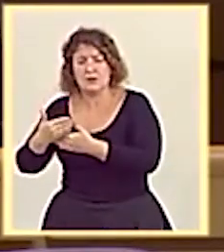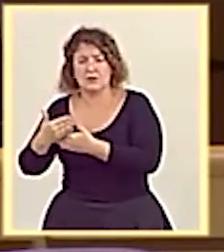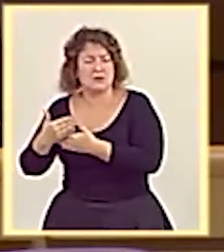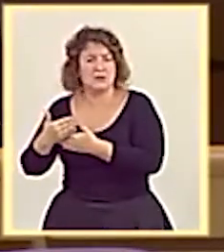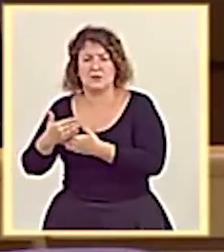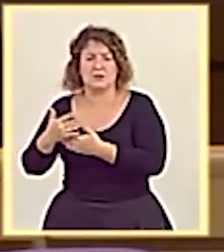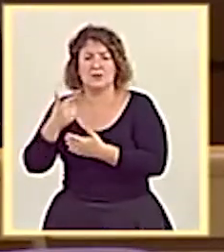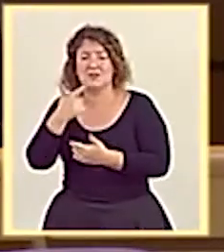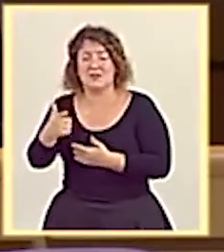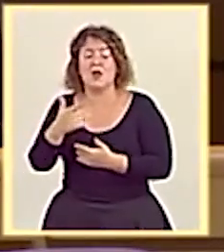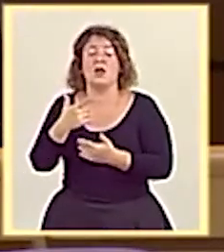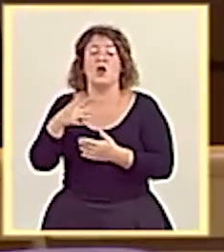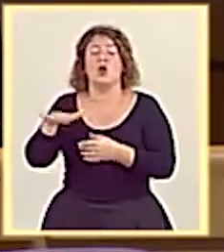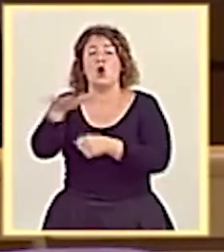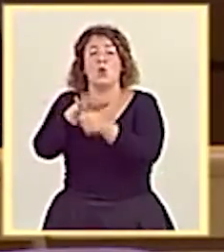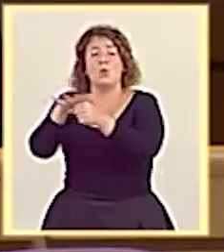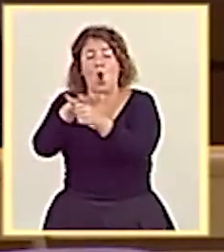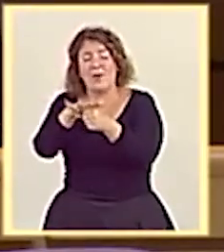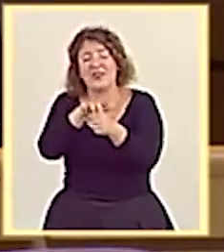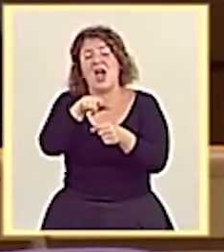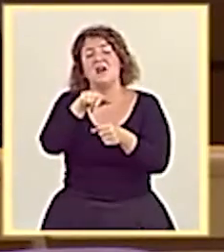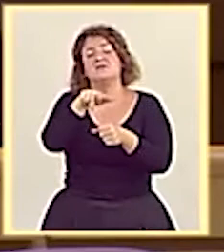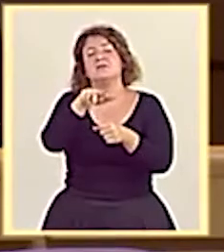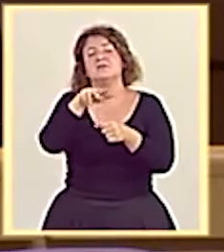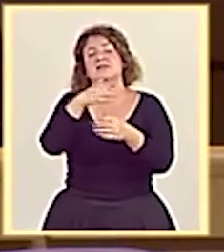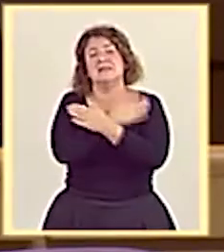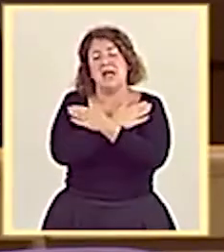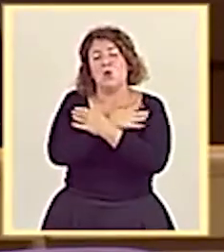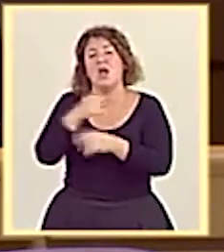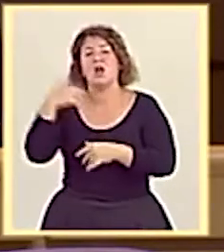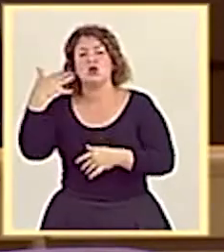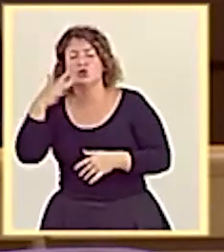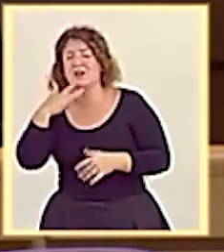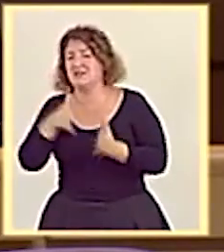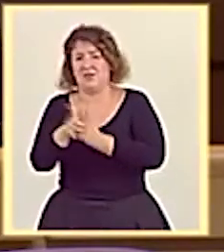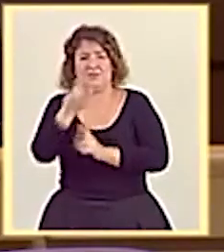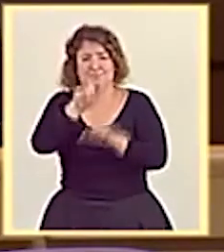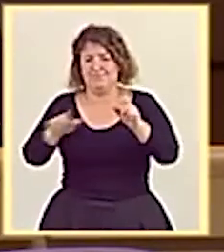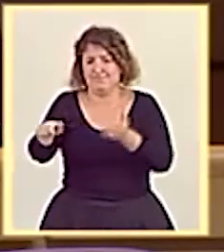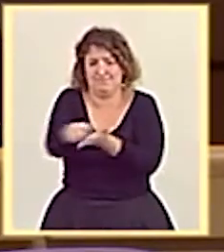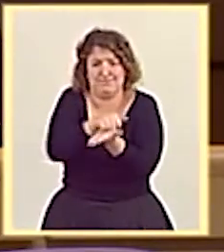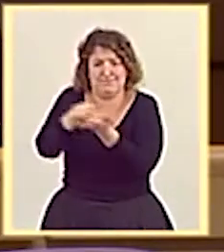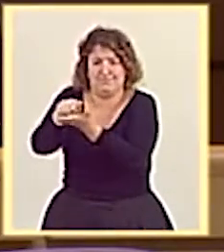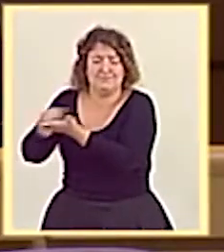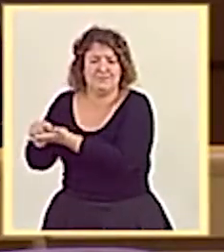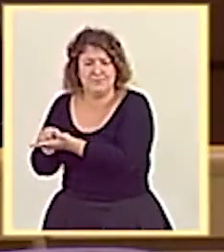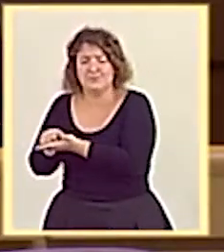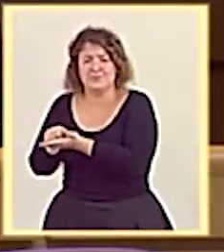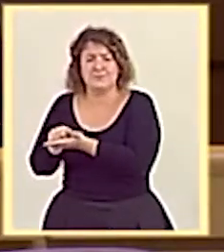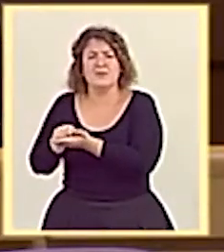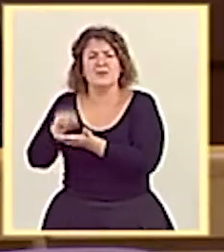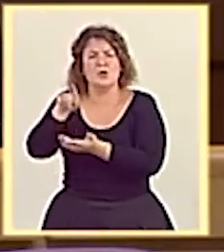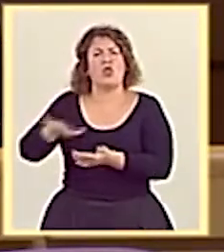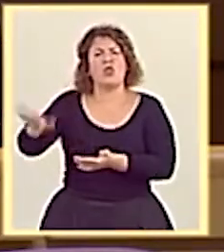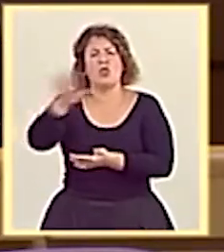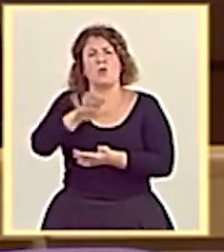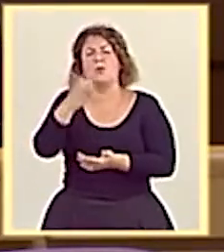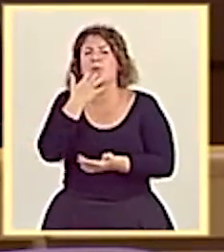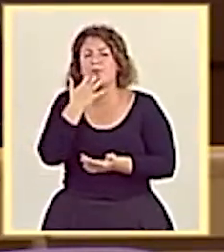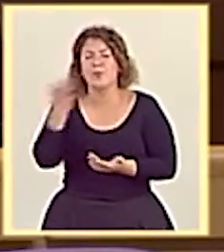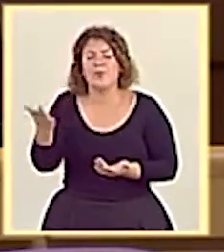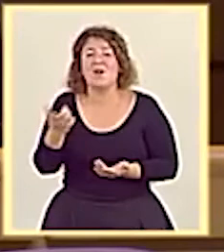reconocida, tanto en las provincias de Teruel y Soria como en zonas despobladas, de la misma manera que lo son también zonas setemprionales como son